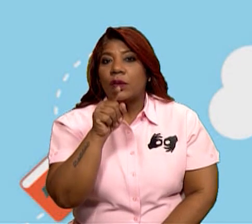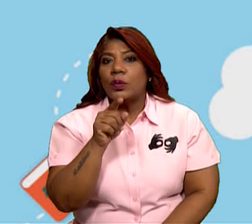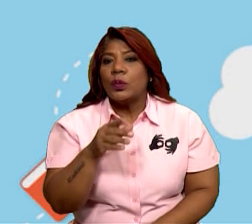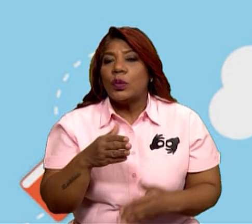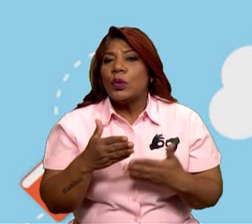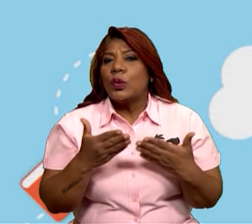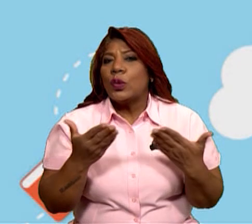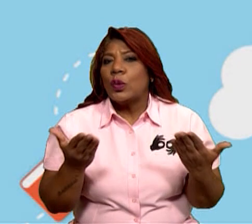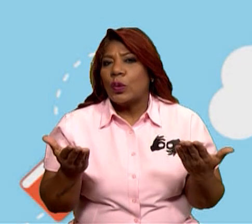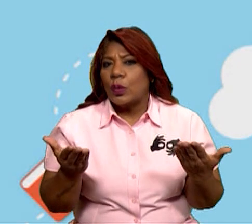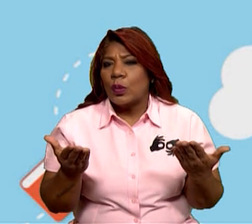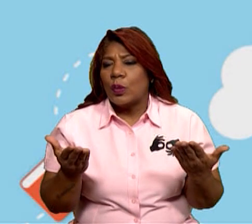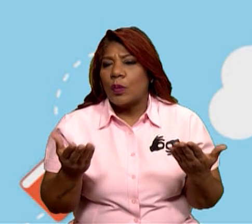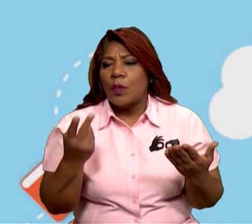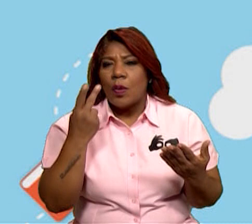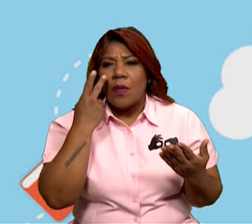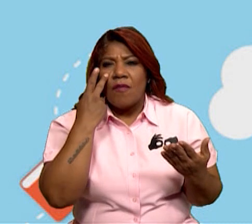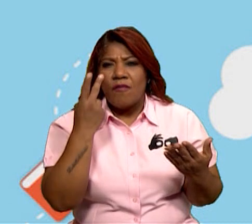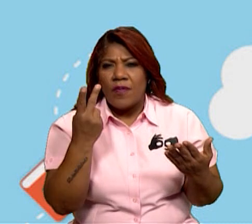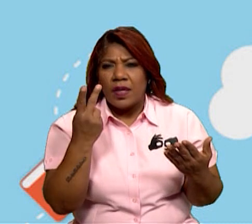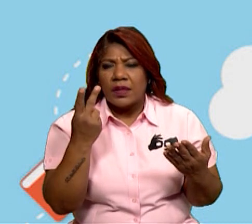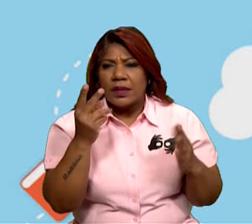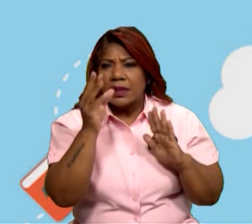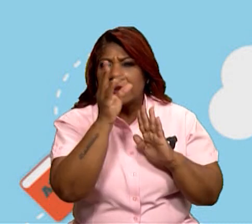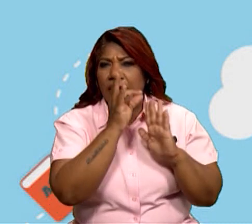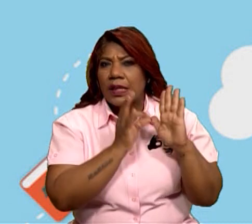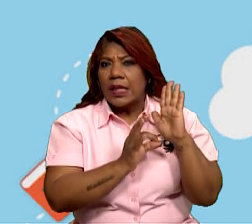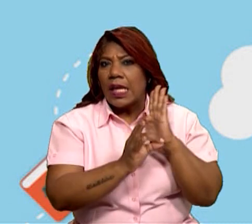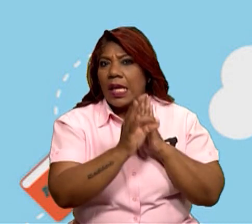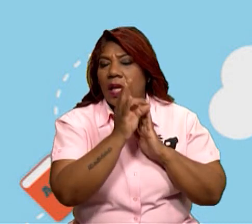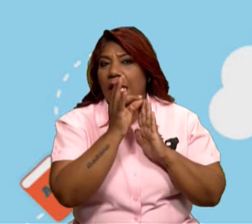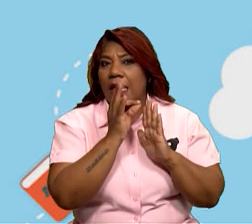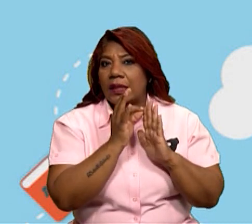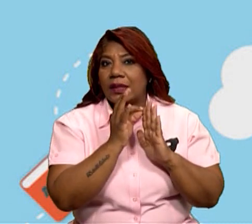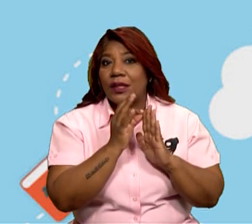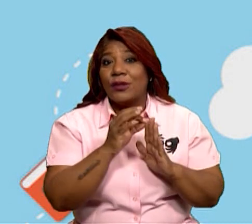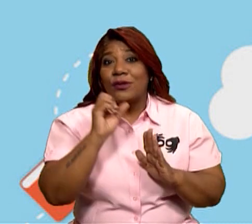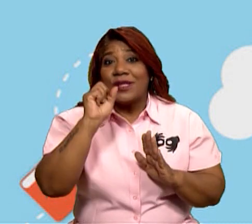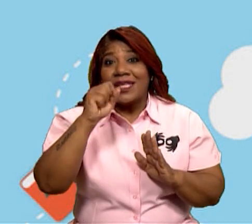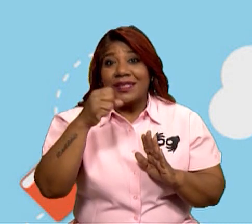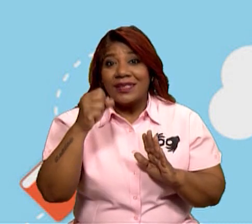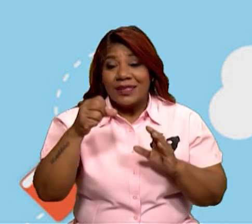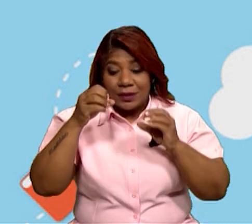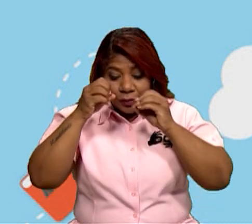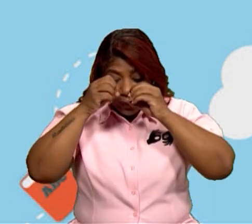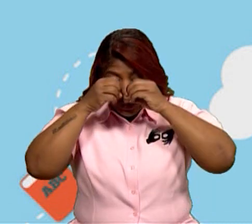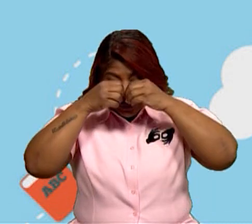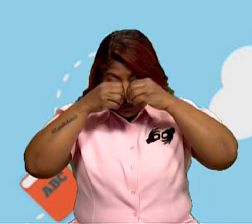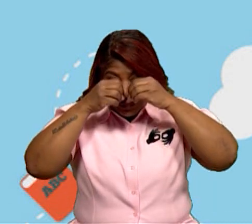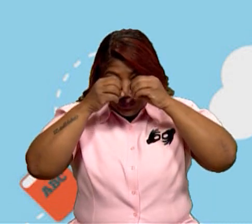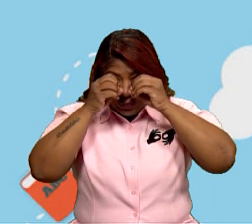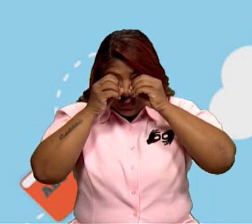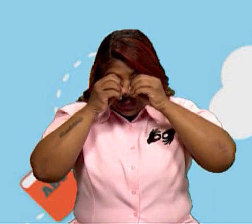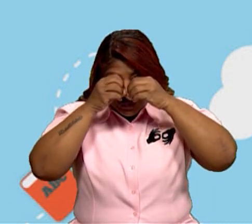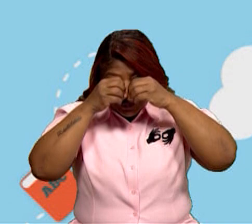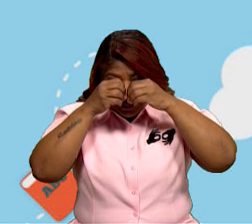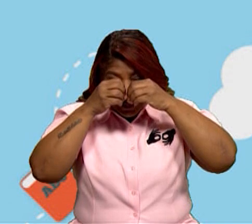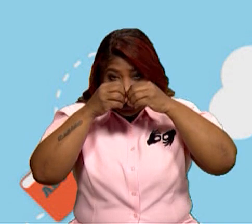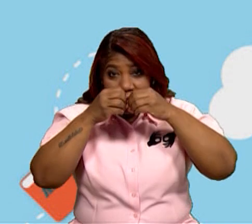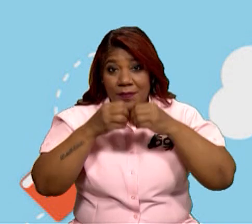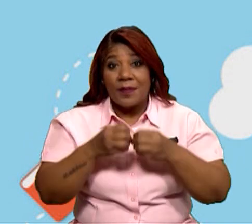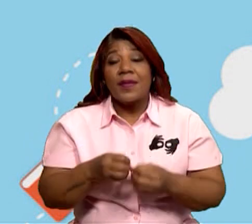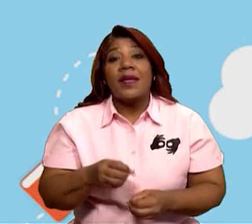puede observar la célula? Ahí mismo está, con el microscopio. ¿Sabías que en griego